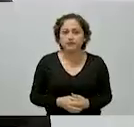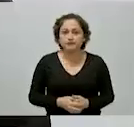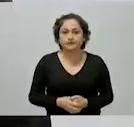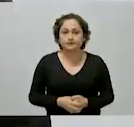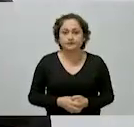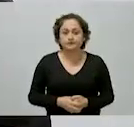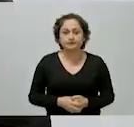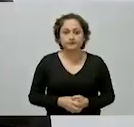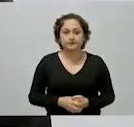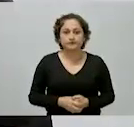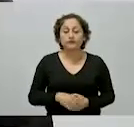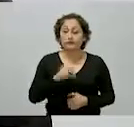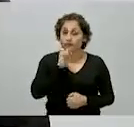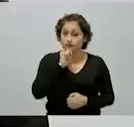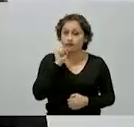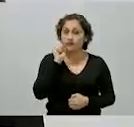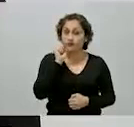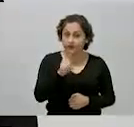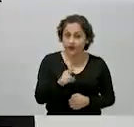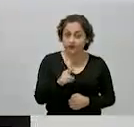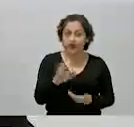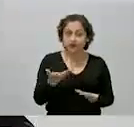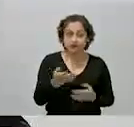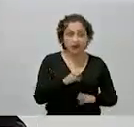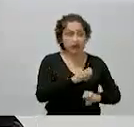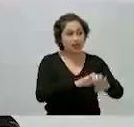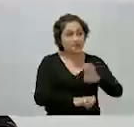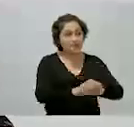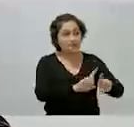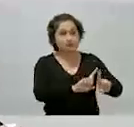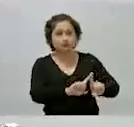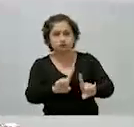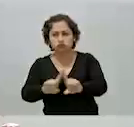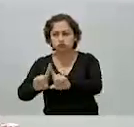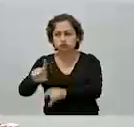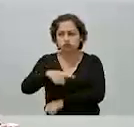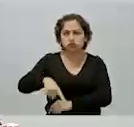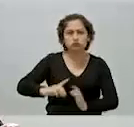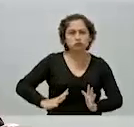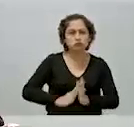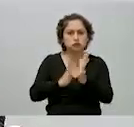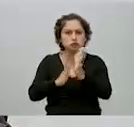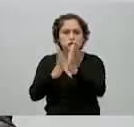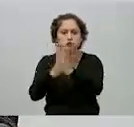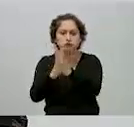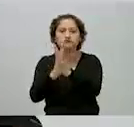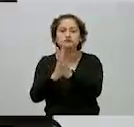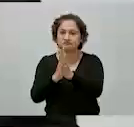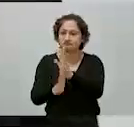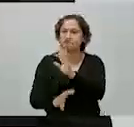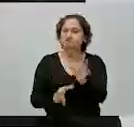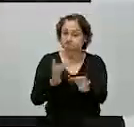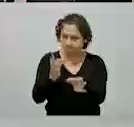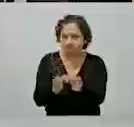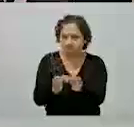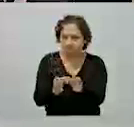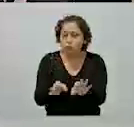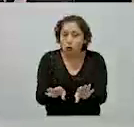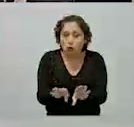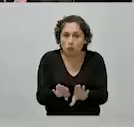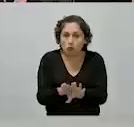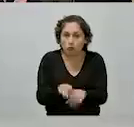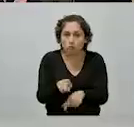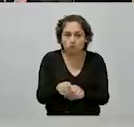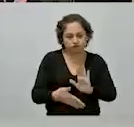de que las empresas cumplan en calidad, en